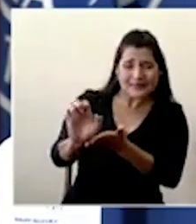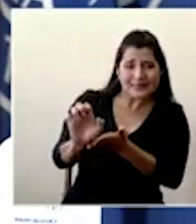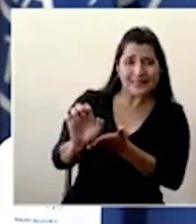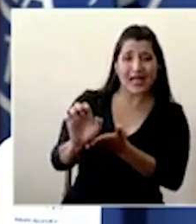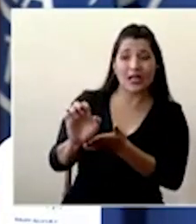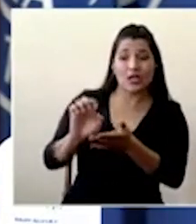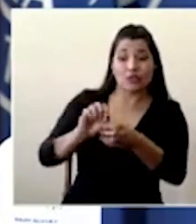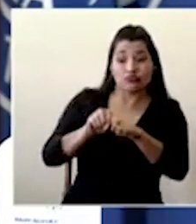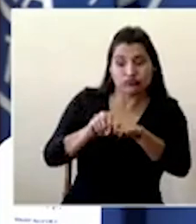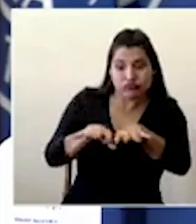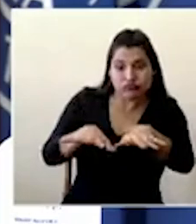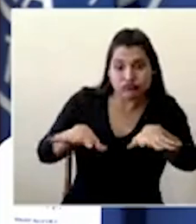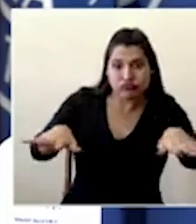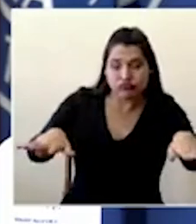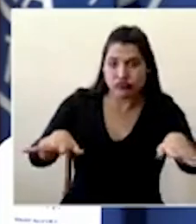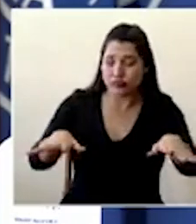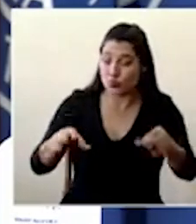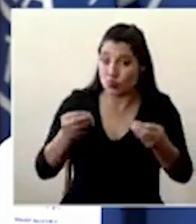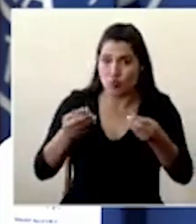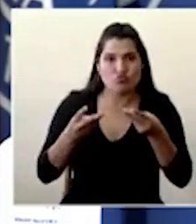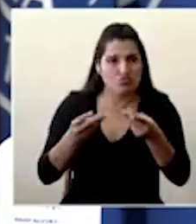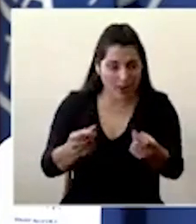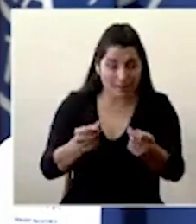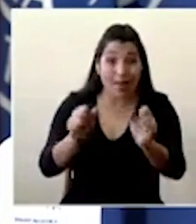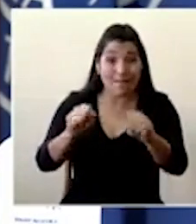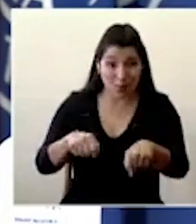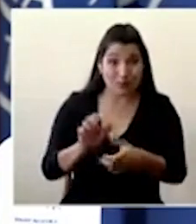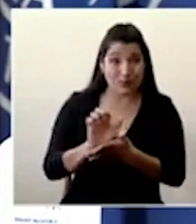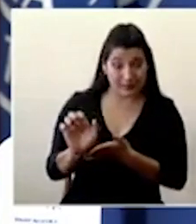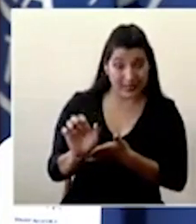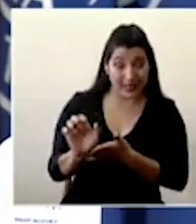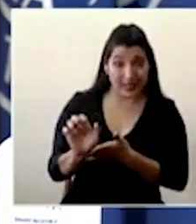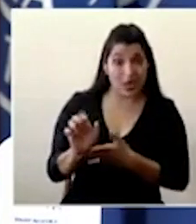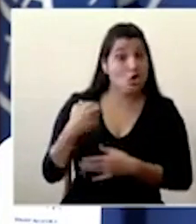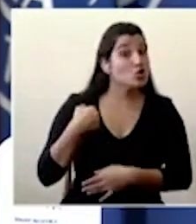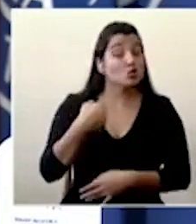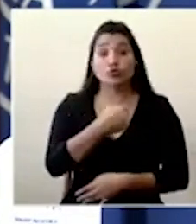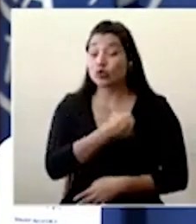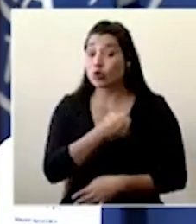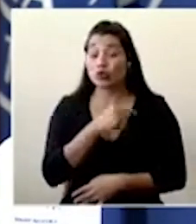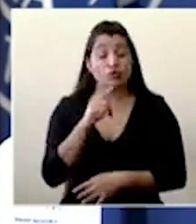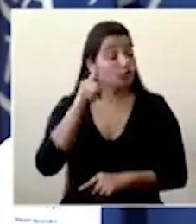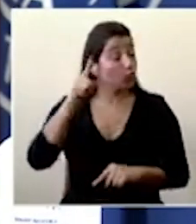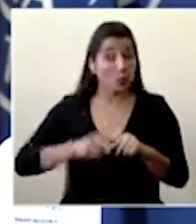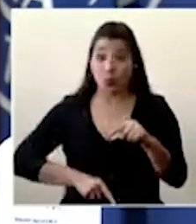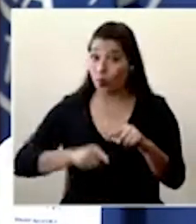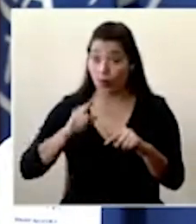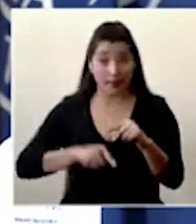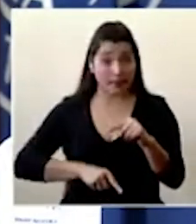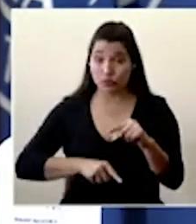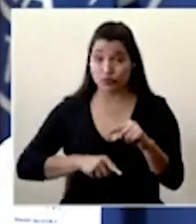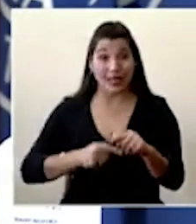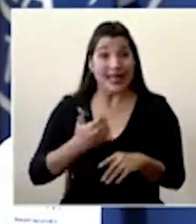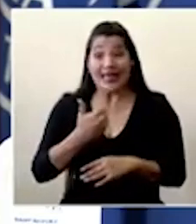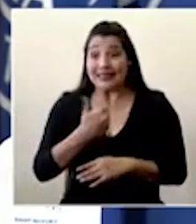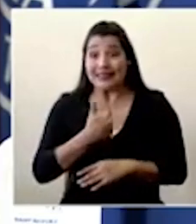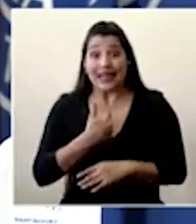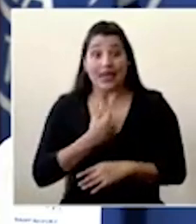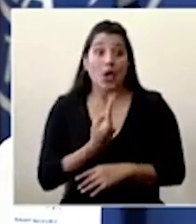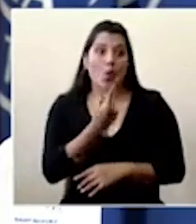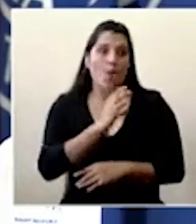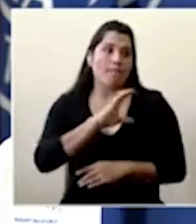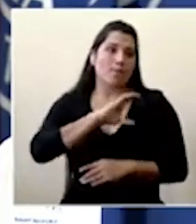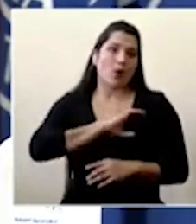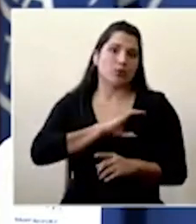contagio de forma masificada de forma intensa aquí no podemos ya lo he dicho no podemos tener un policía